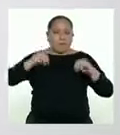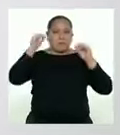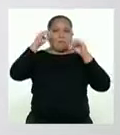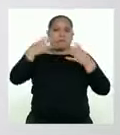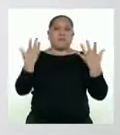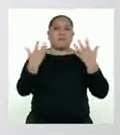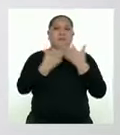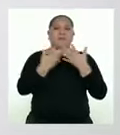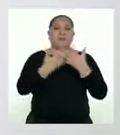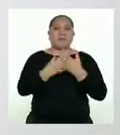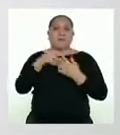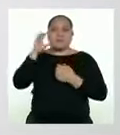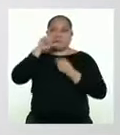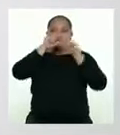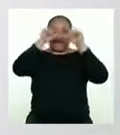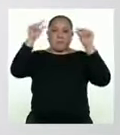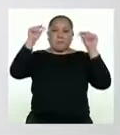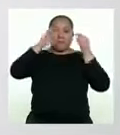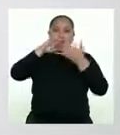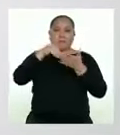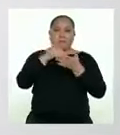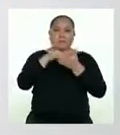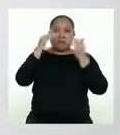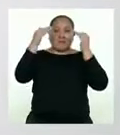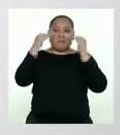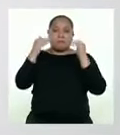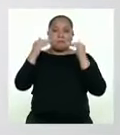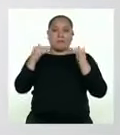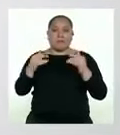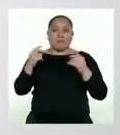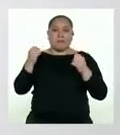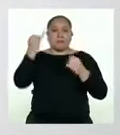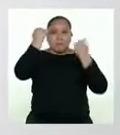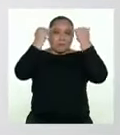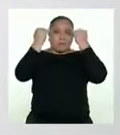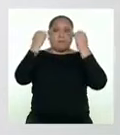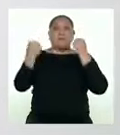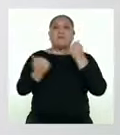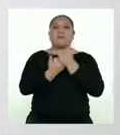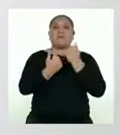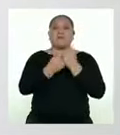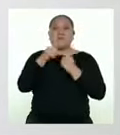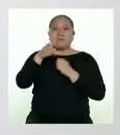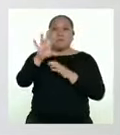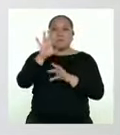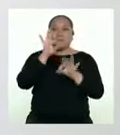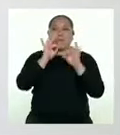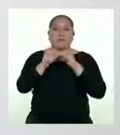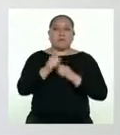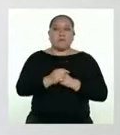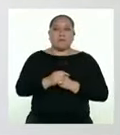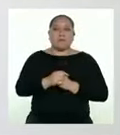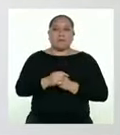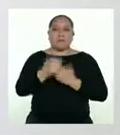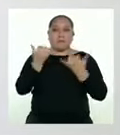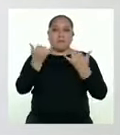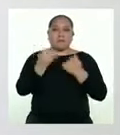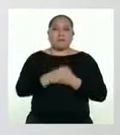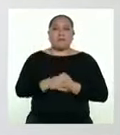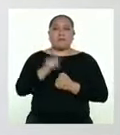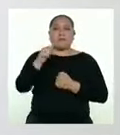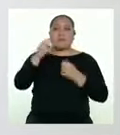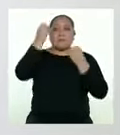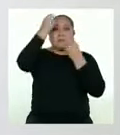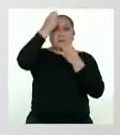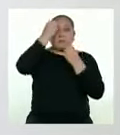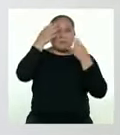relación entre el enunciado central y las ideas de apoyo. Lo que hemos identificado hasta el momento es